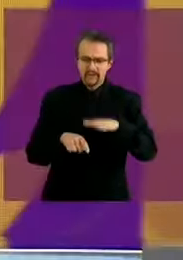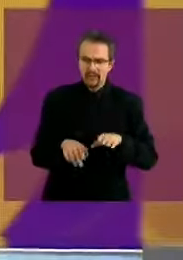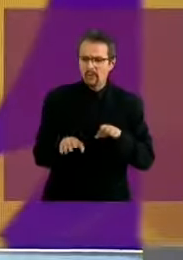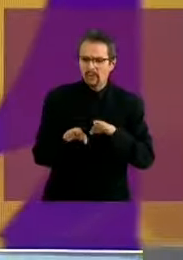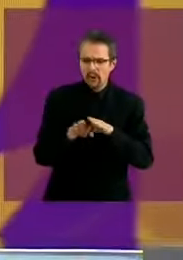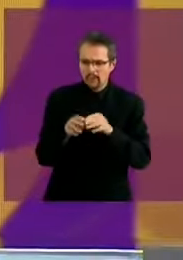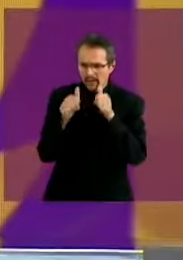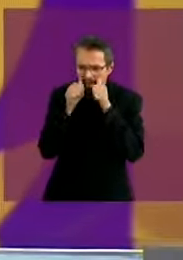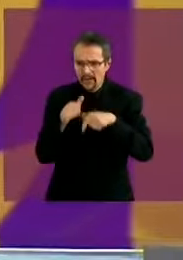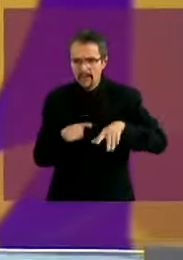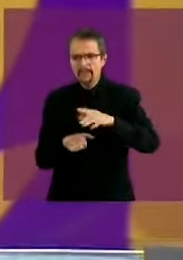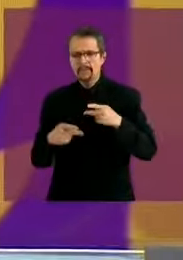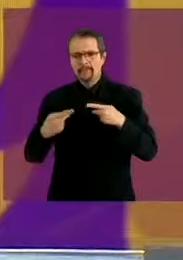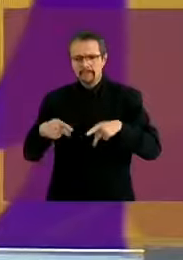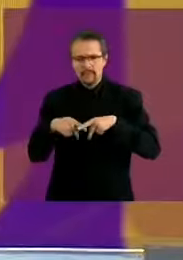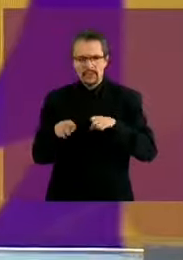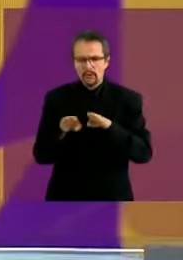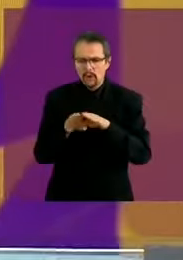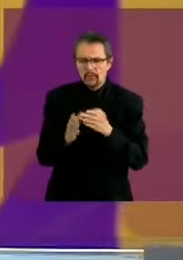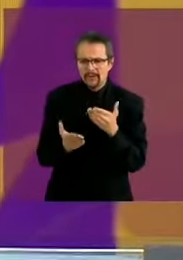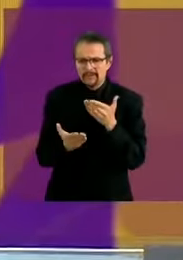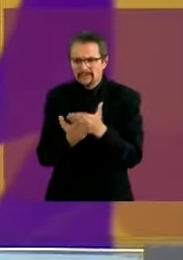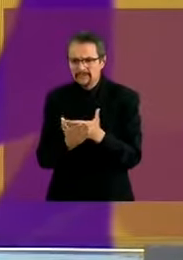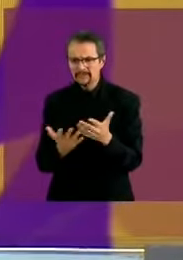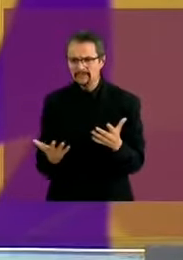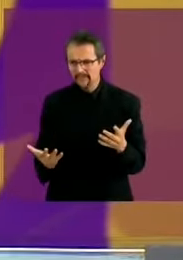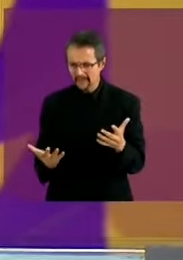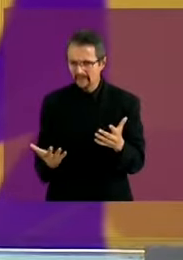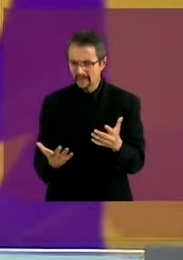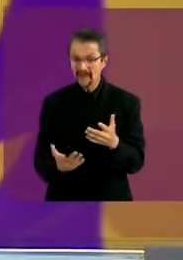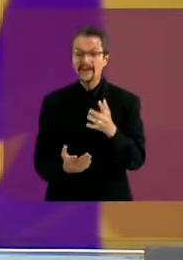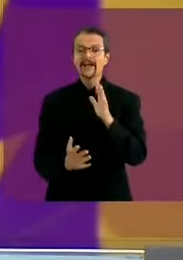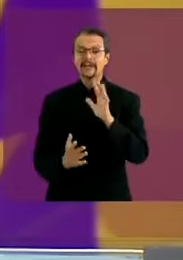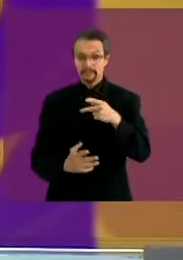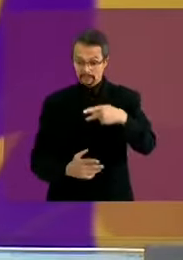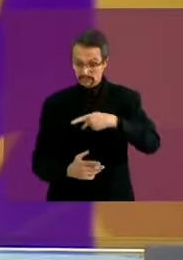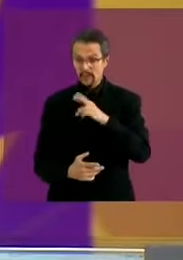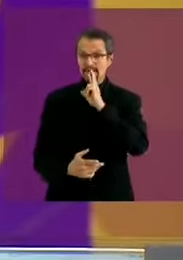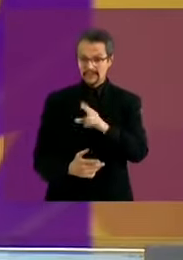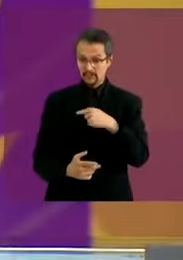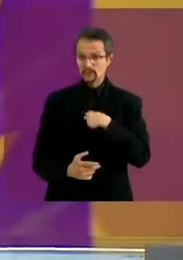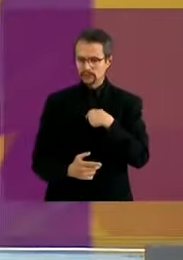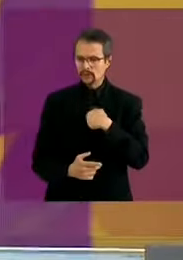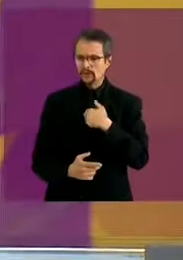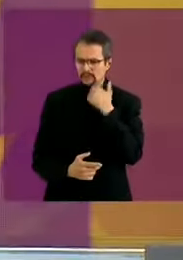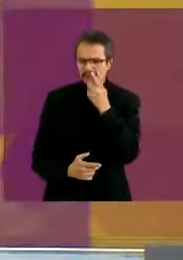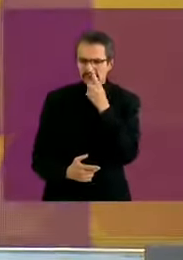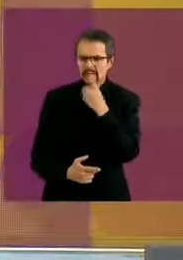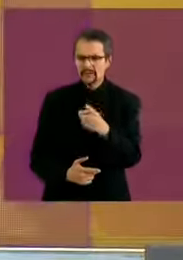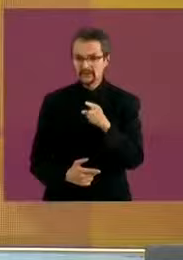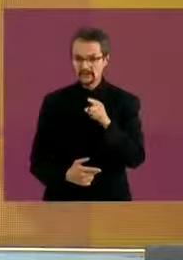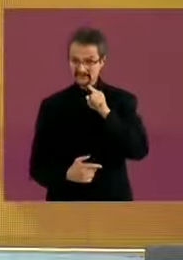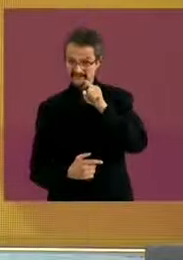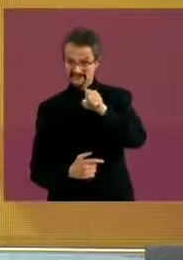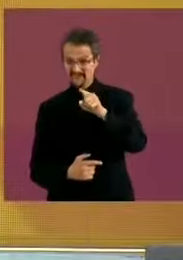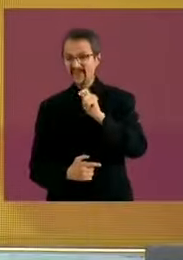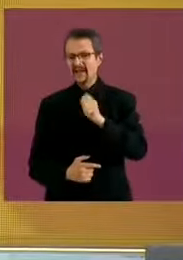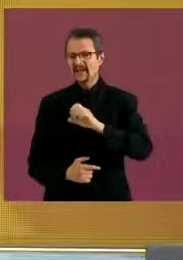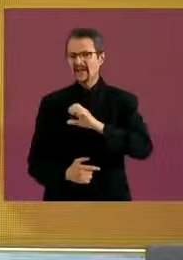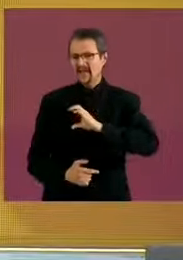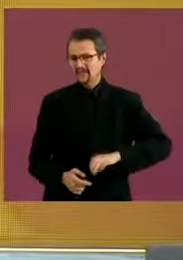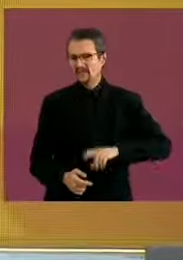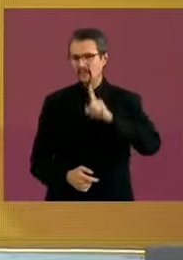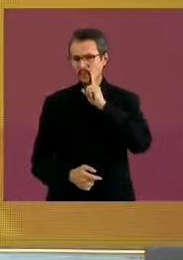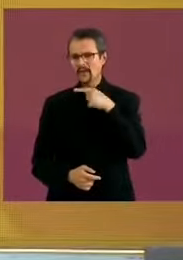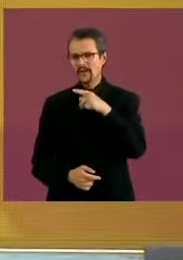Sí, cómo no. Antes de tomar la pregunta, quisiera nada más decir que aquí la candidata del PRIAN, pues la